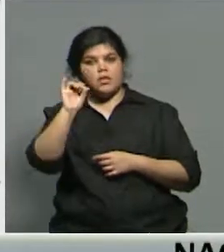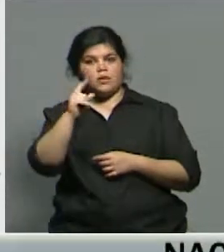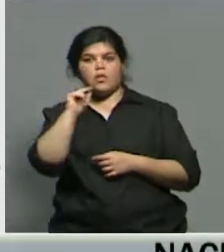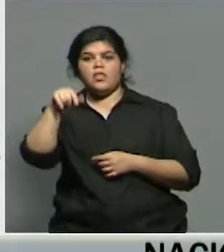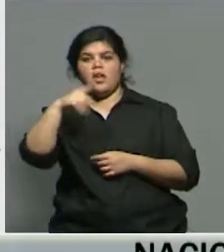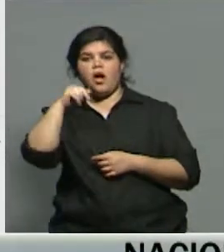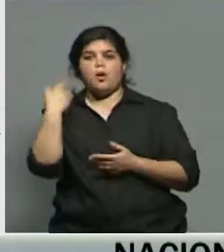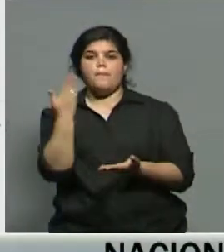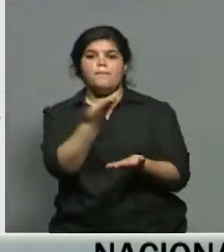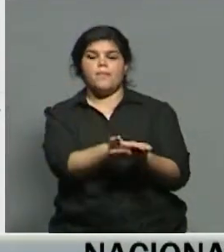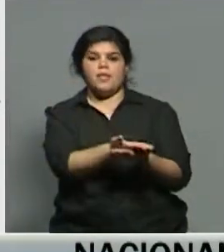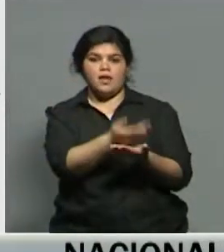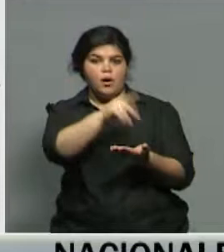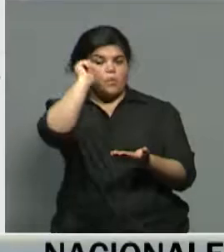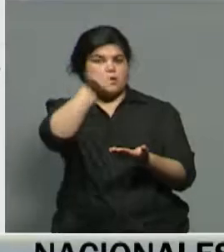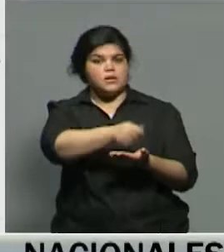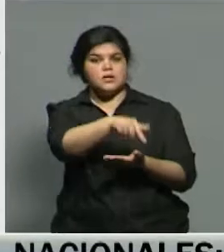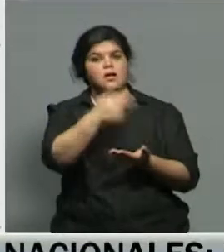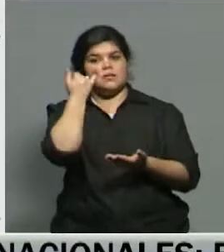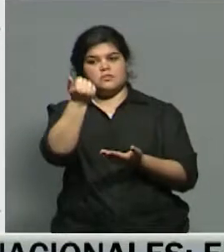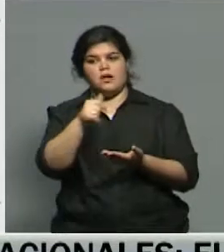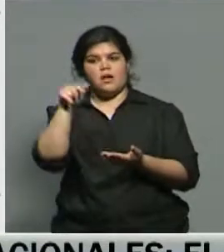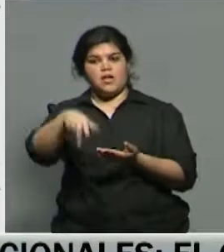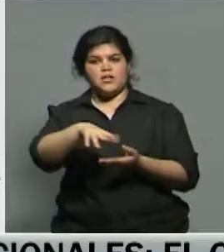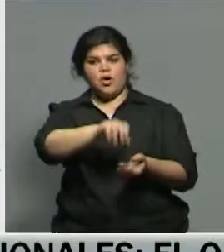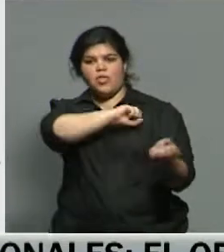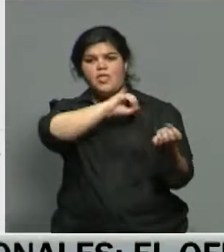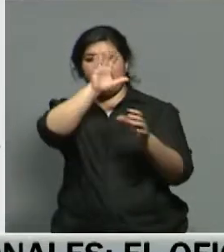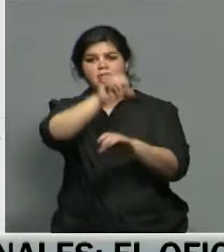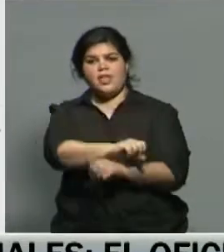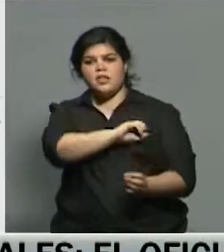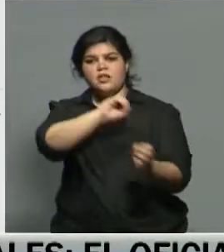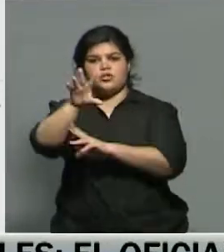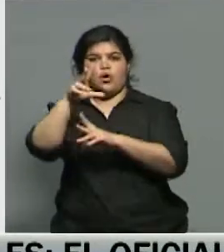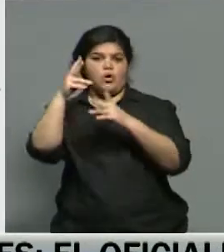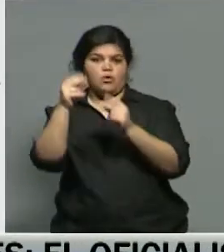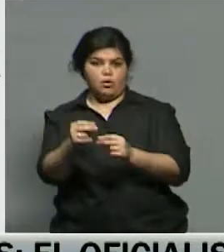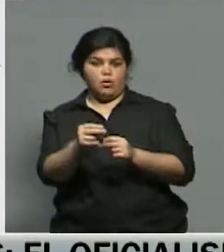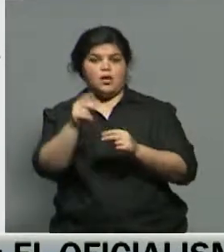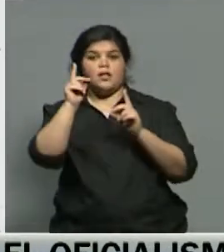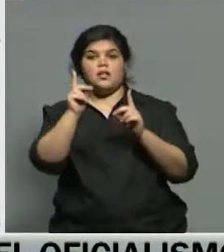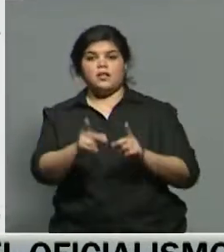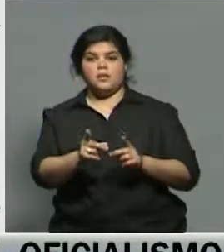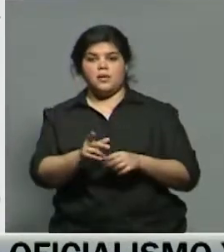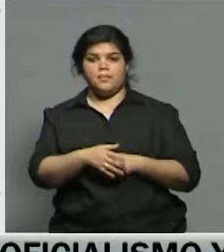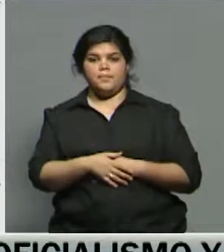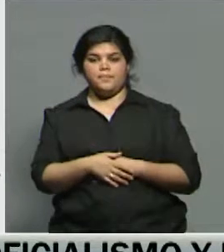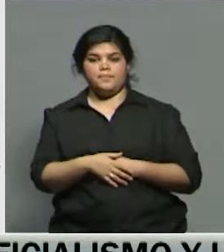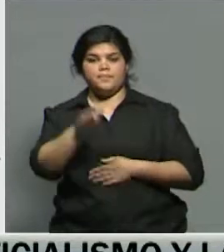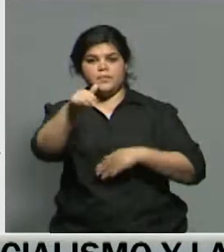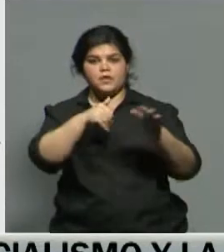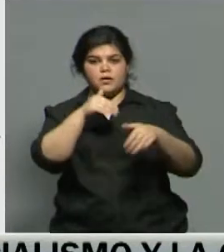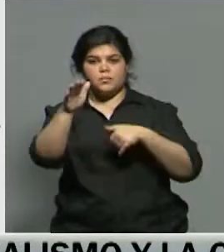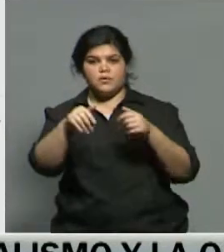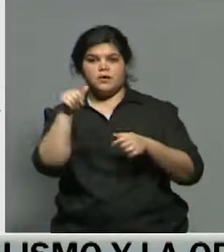suspendan los efectos del fallo que ordenó su detención. Mientras que, por otro lado, Cambiemos formalizó la convocatoria a una comisión